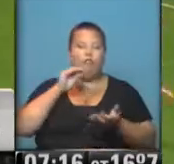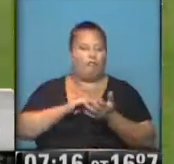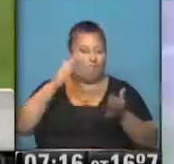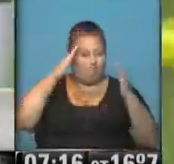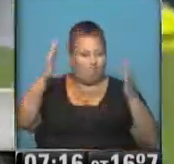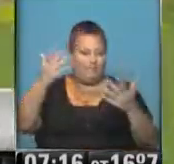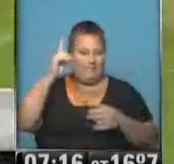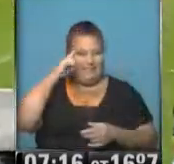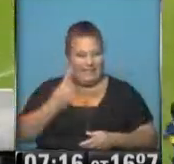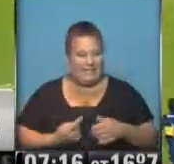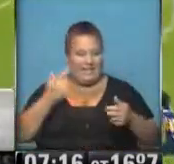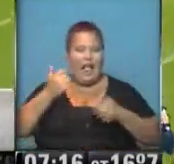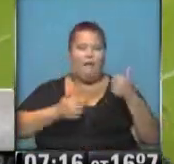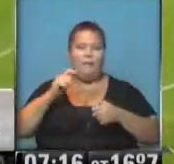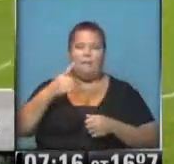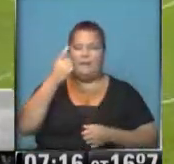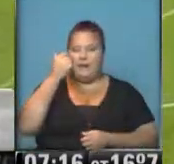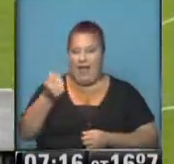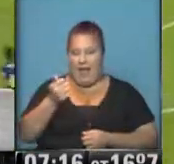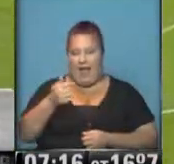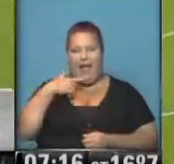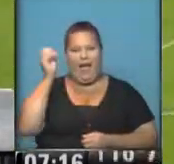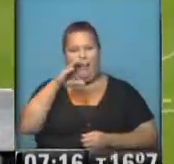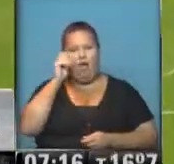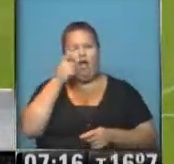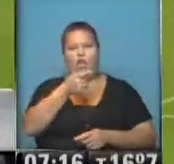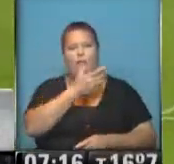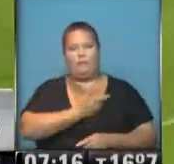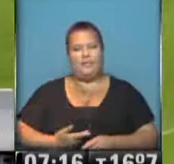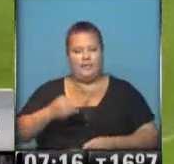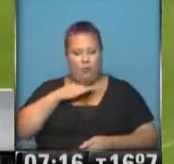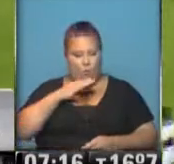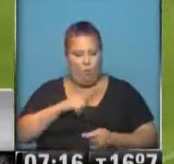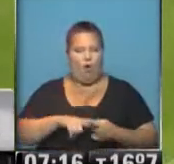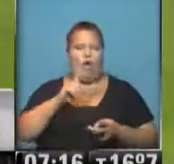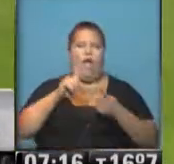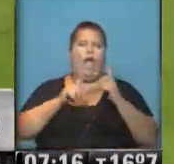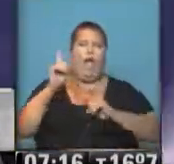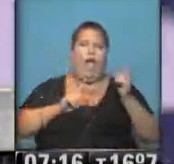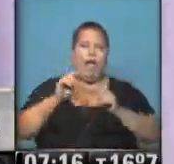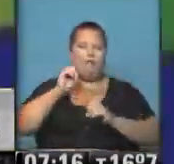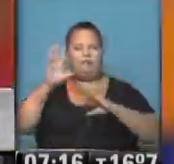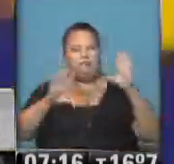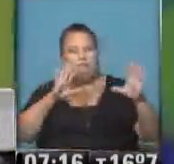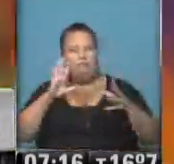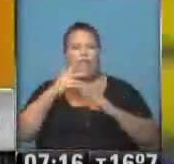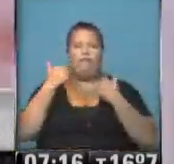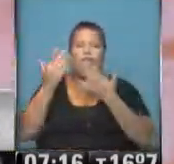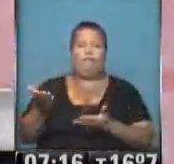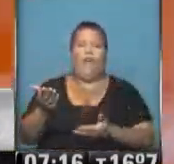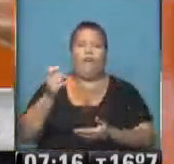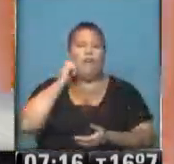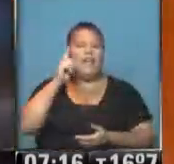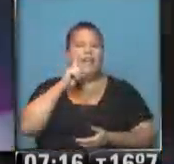triste del torneo de Primera División. Con insultos para Angelisi. Con algún gesto y guiño a favor de